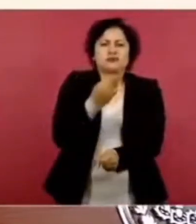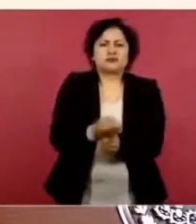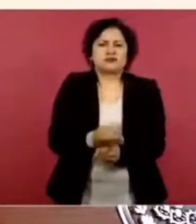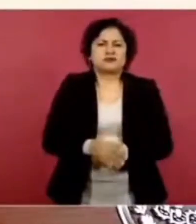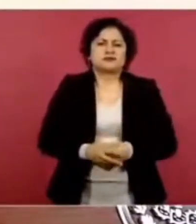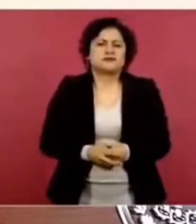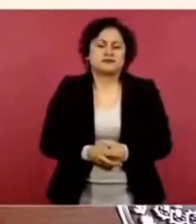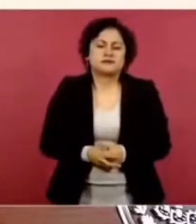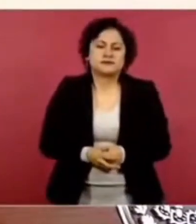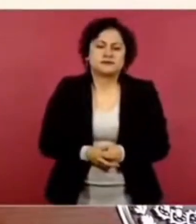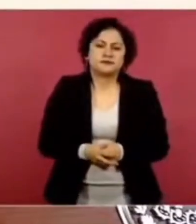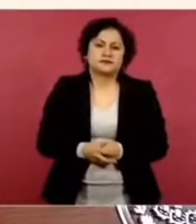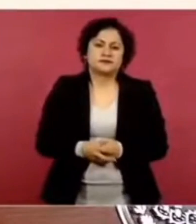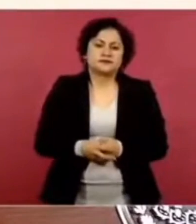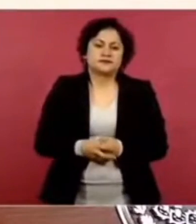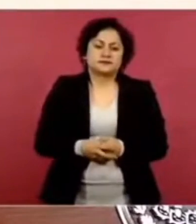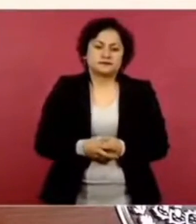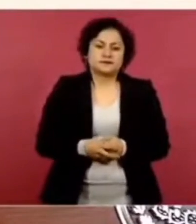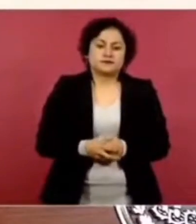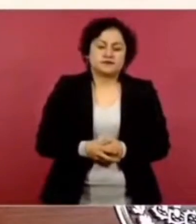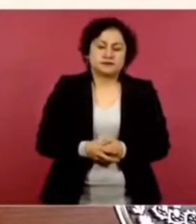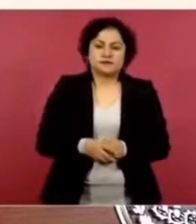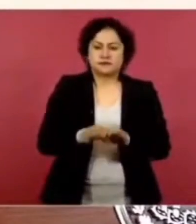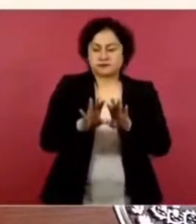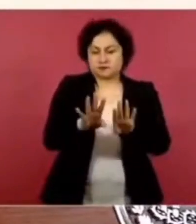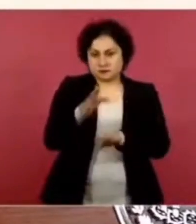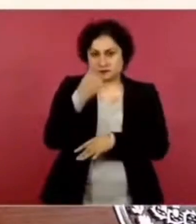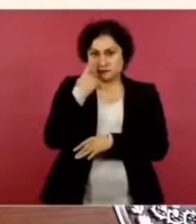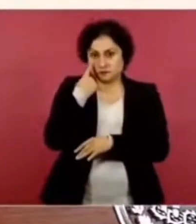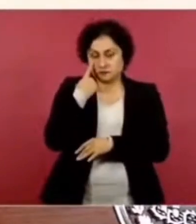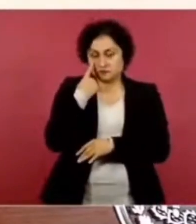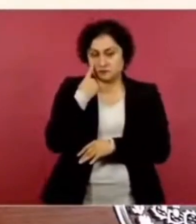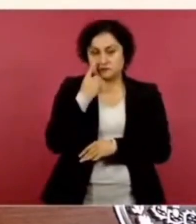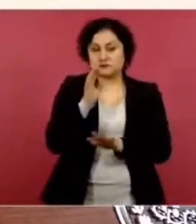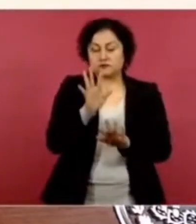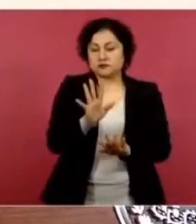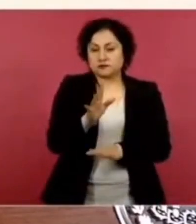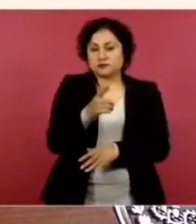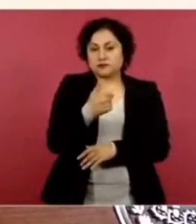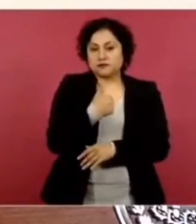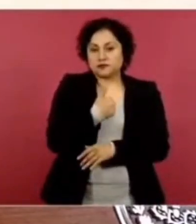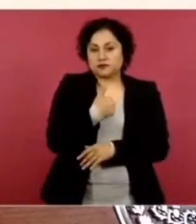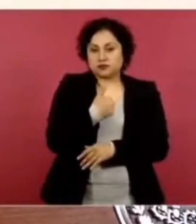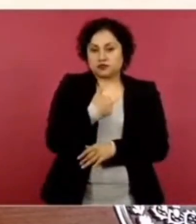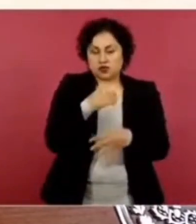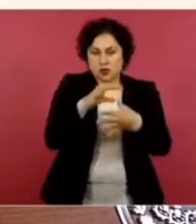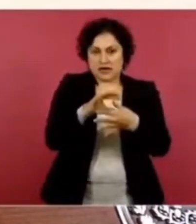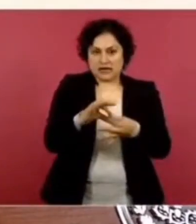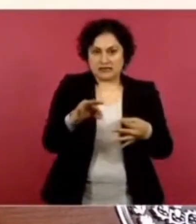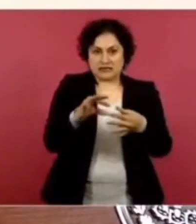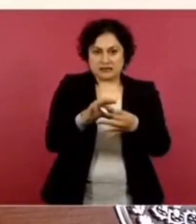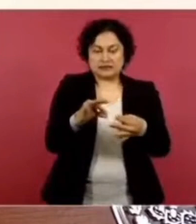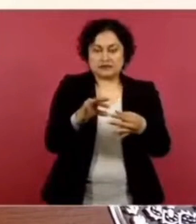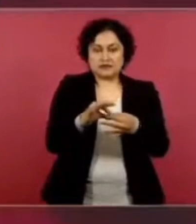Sí, les pongo un, les doy un dato, ya llevamos